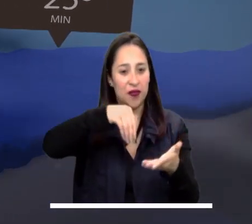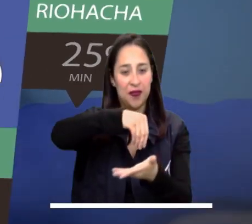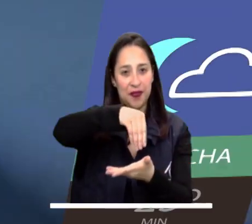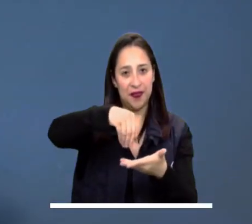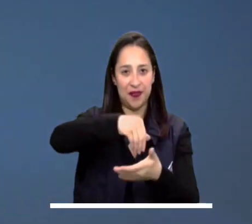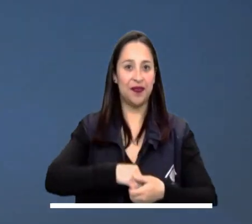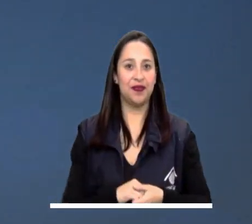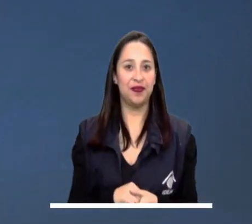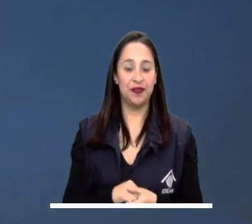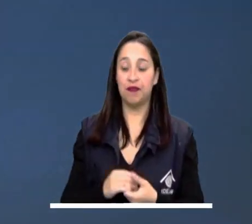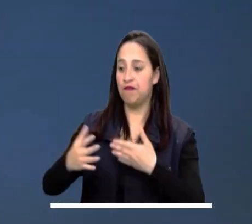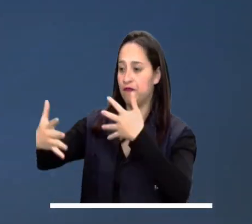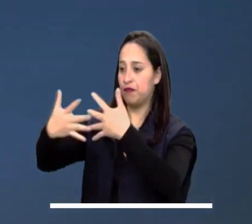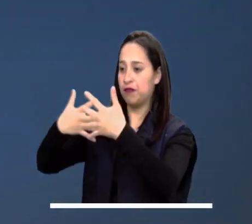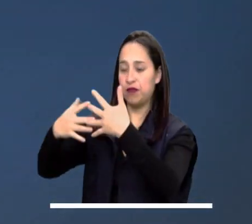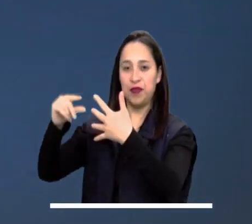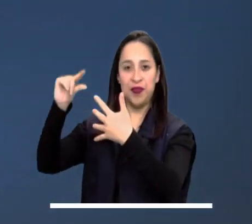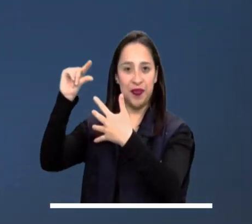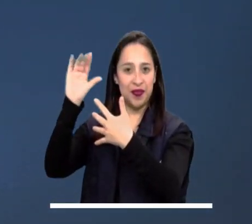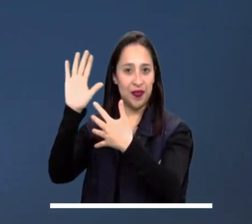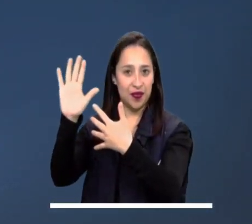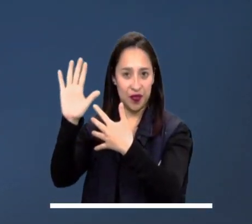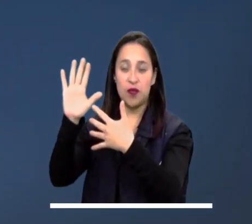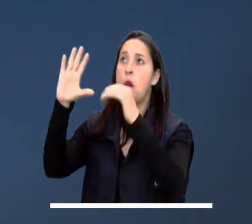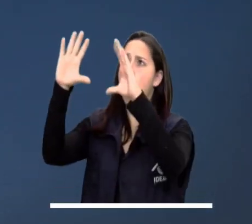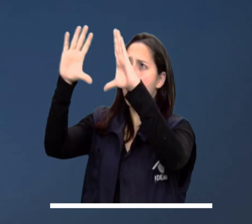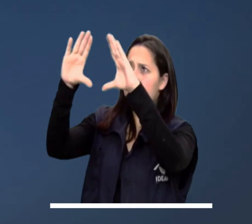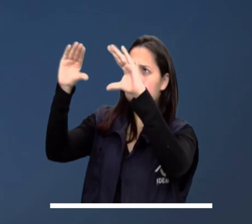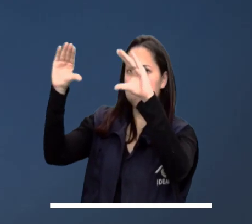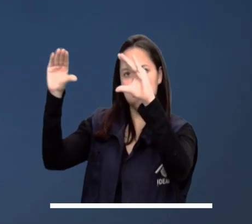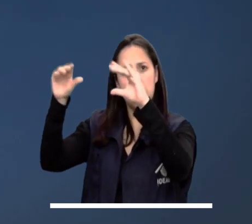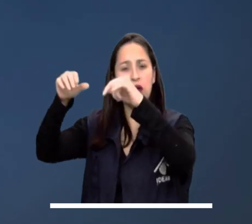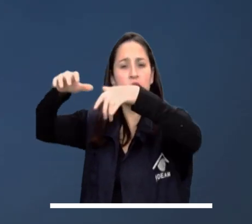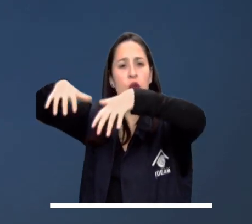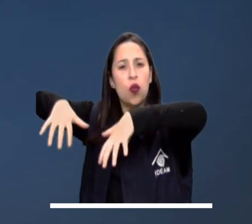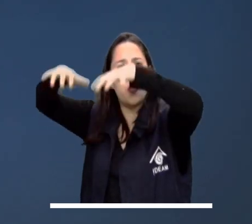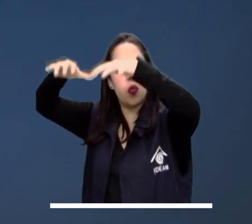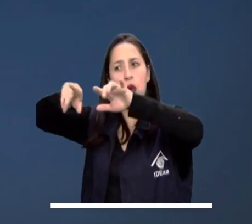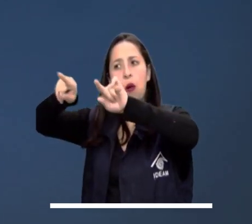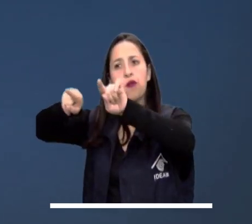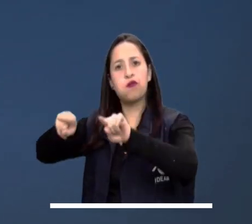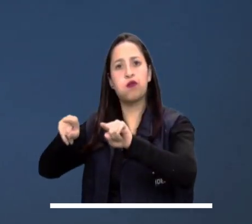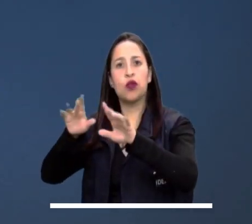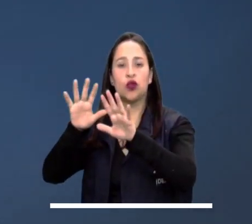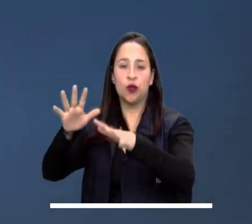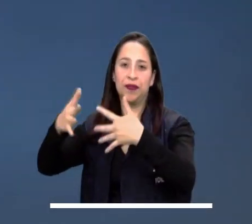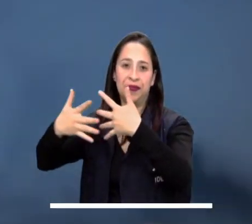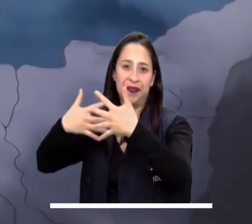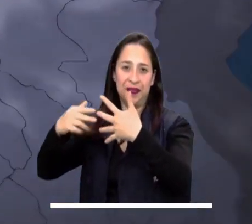El archipiélago de San Andrés puede presentar alta nubosidad y lluvias dispersas en cercanías a las islas.